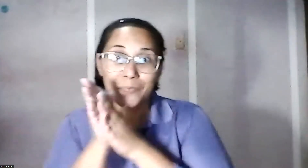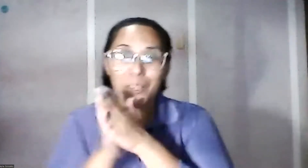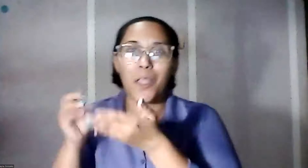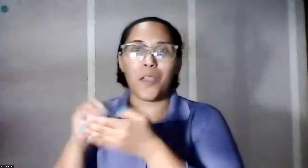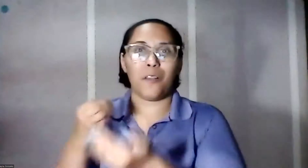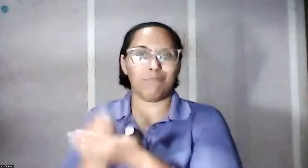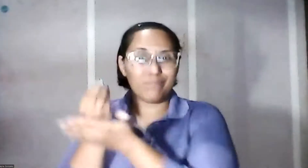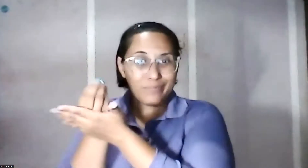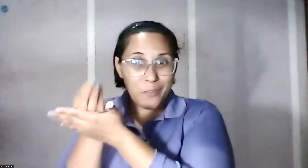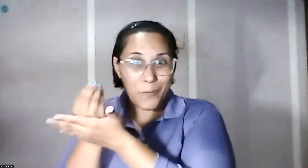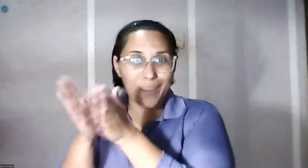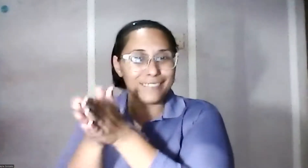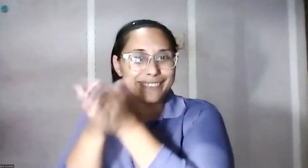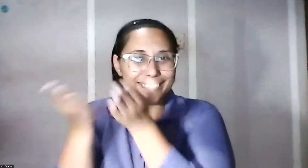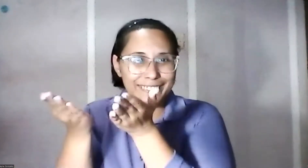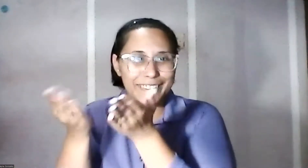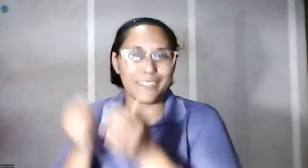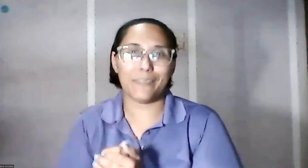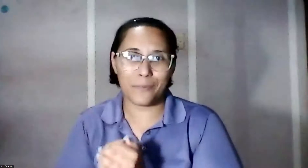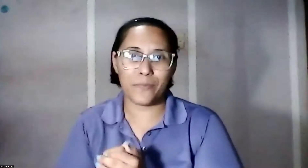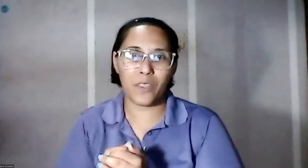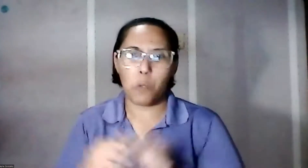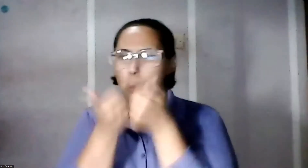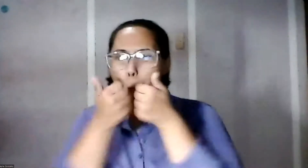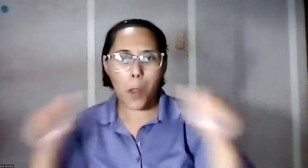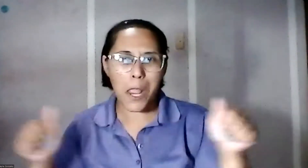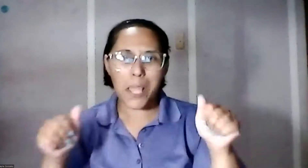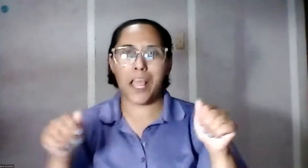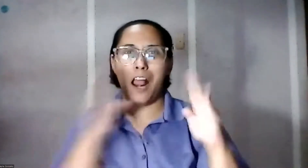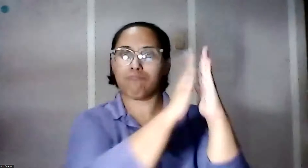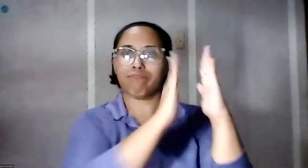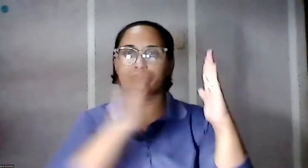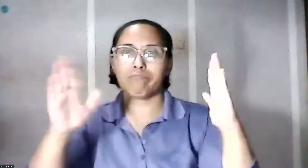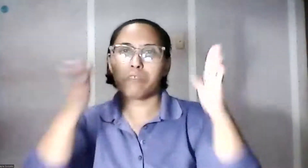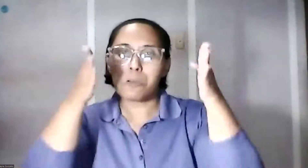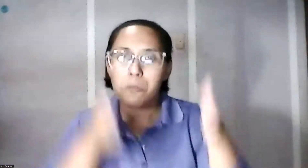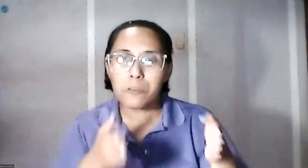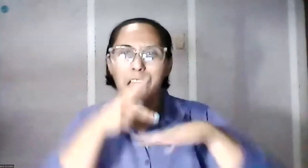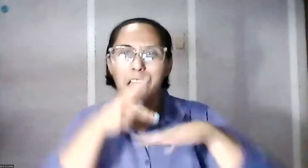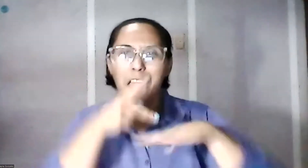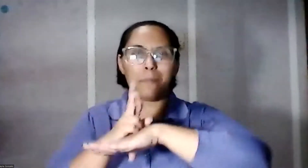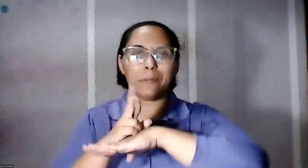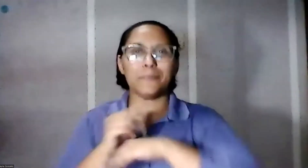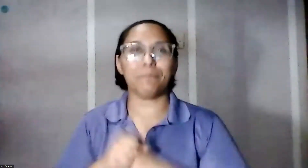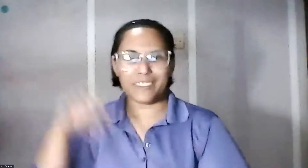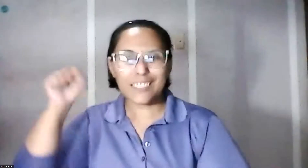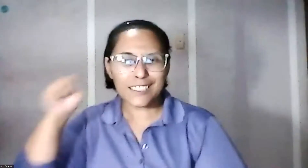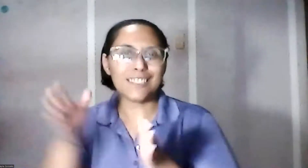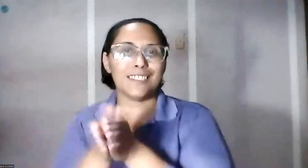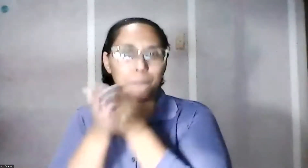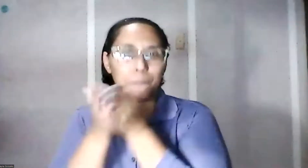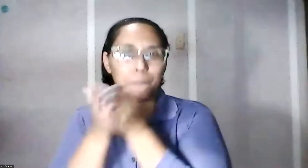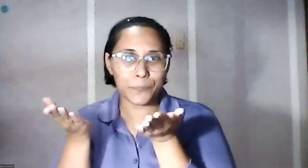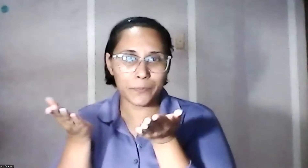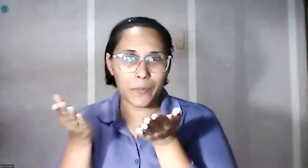mismo. Así que lo pueden conseguir en cualquiera de las librerías del país, ¿verdad doctor Roche? Efectivamente, este es un libro que